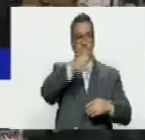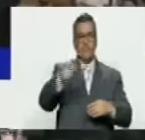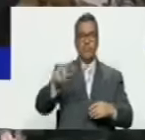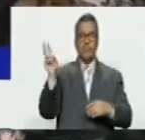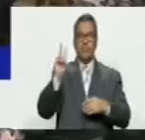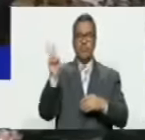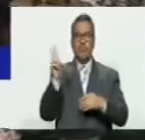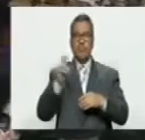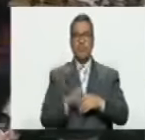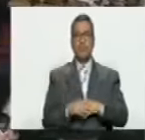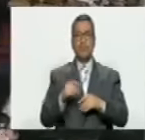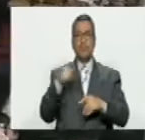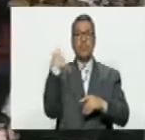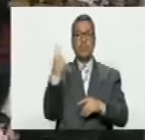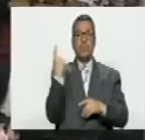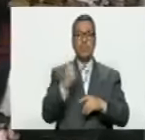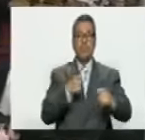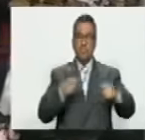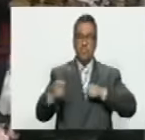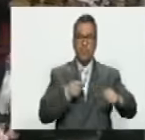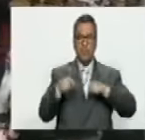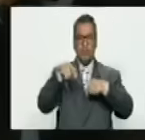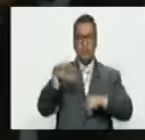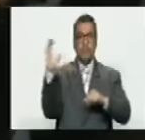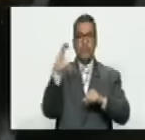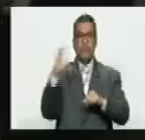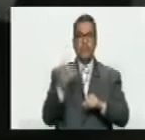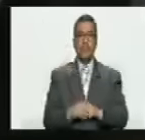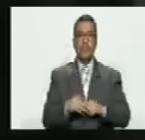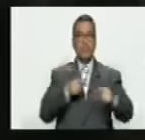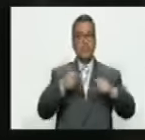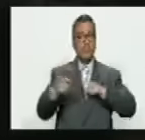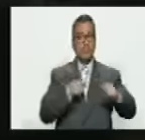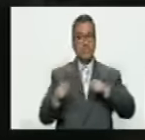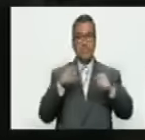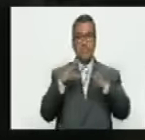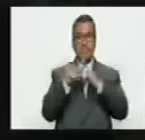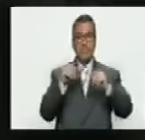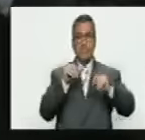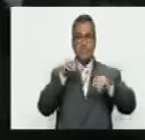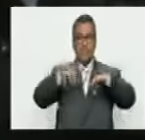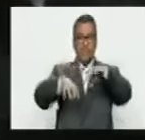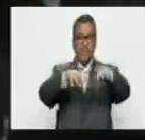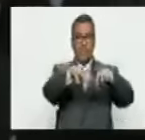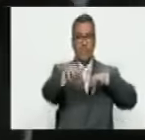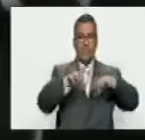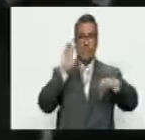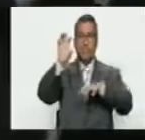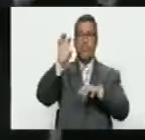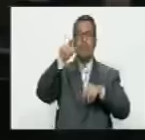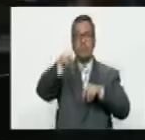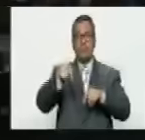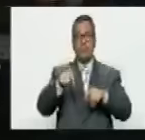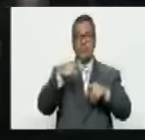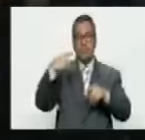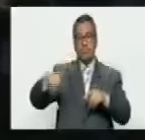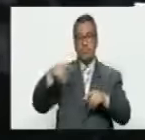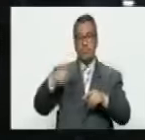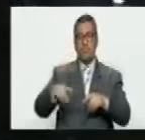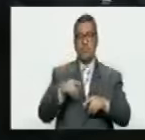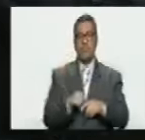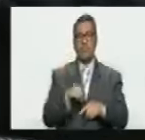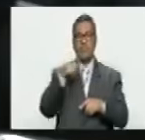Venezuela que no solamente se movilizó en Caracas, se movilizó en todo el país para dejar a la derecha,